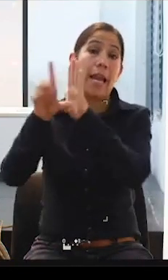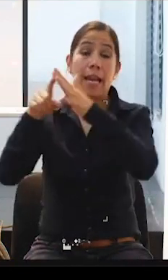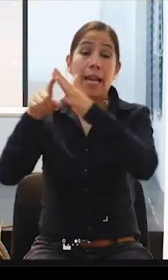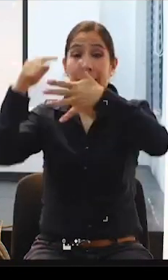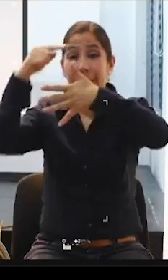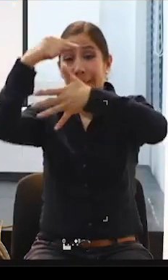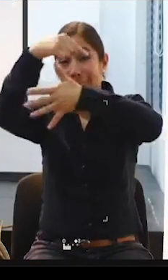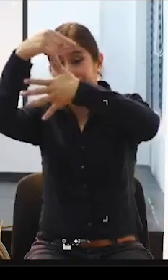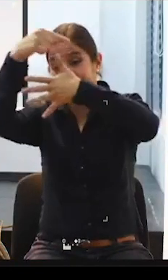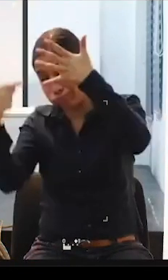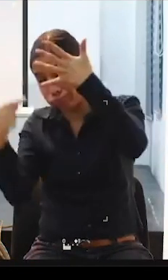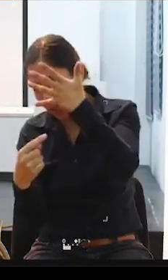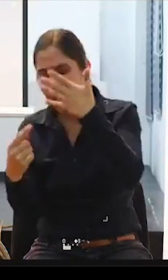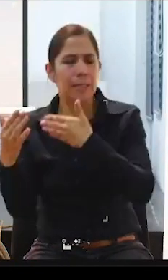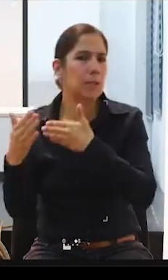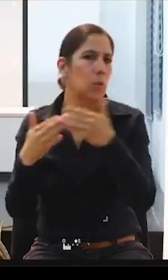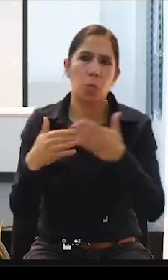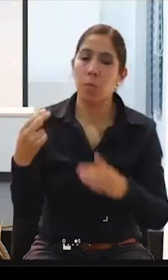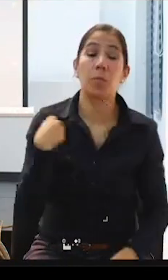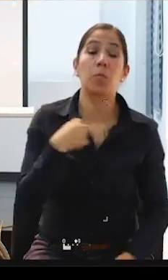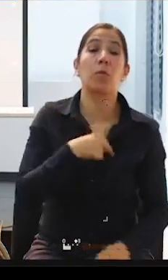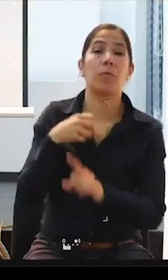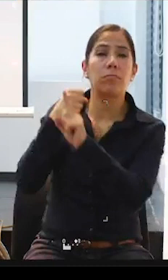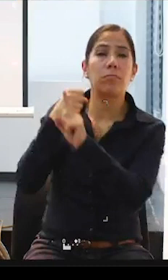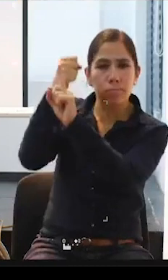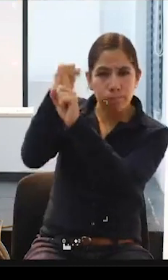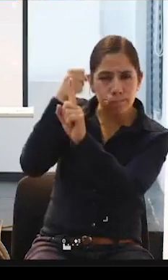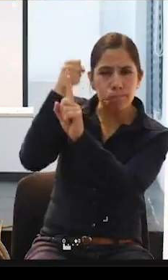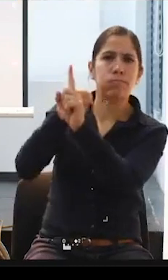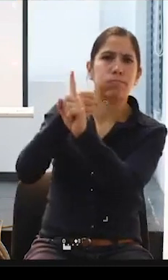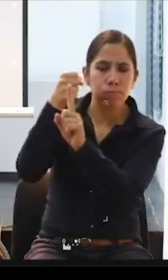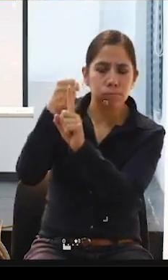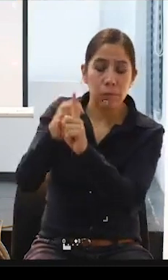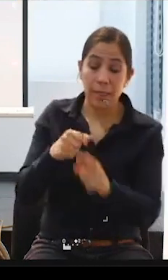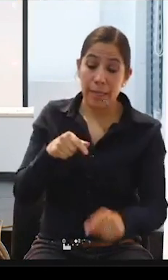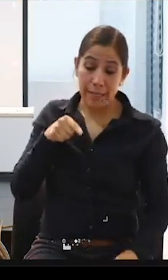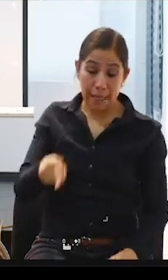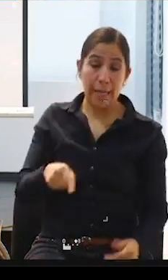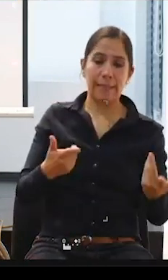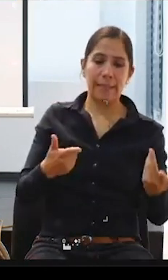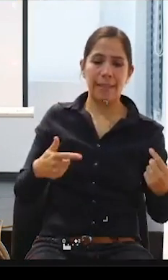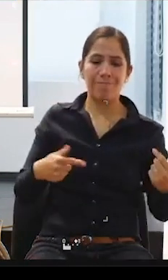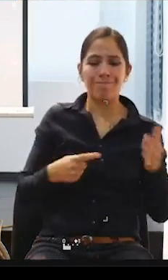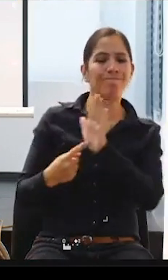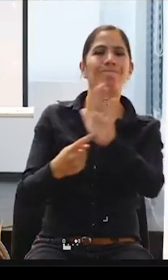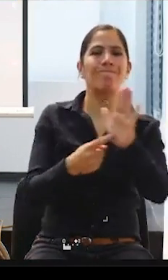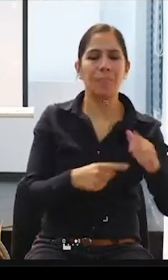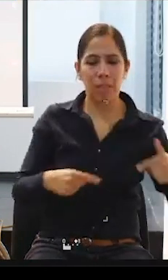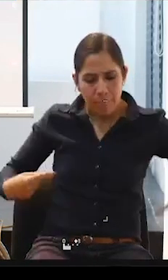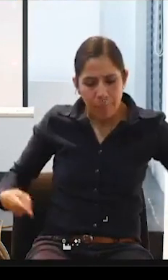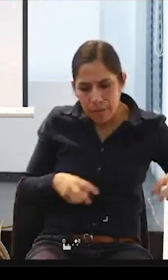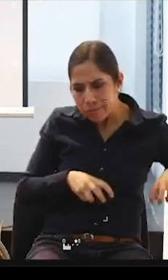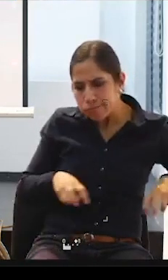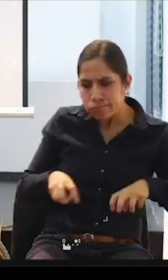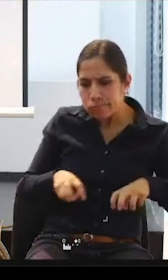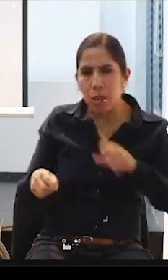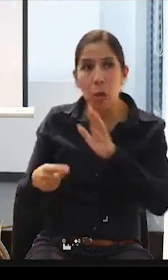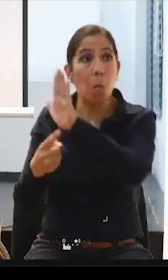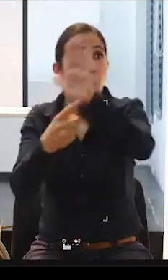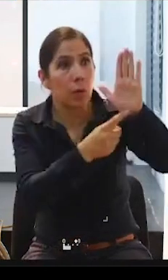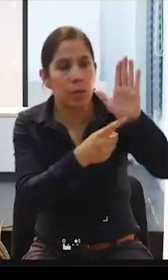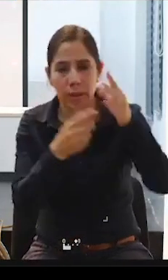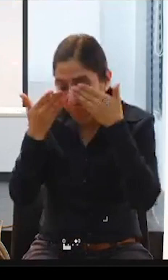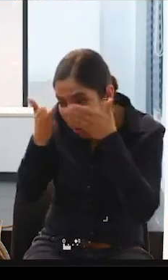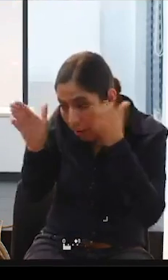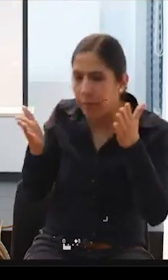toda incidencia, ¿verdad?, sirvió lo del TRAI, este recorrido que hicimos, y ya el 9 de mayo, como les